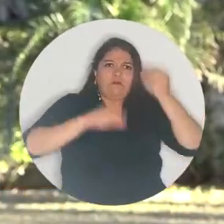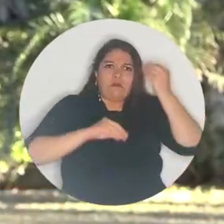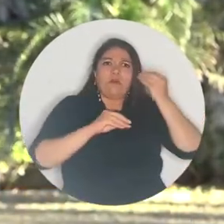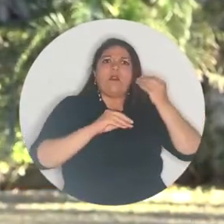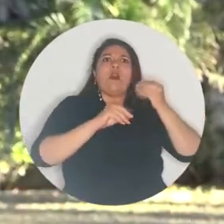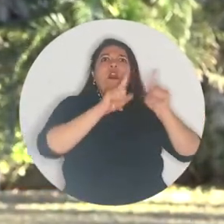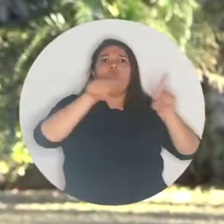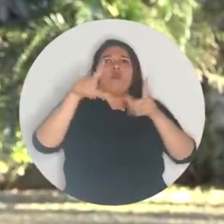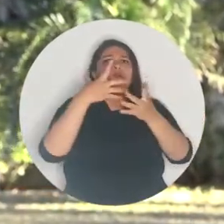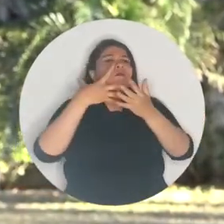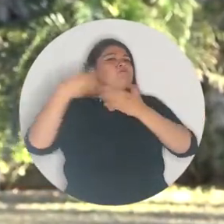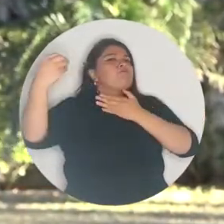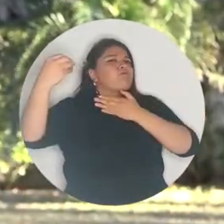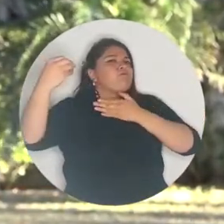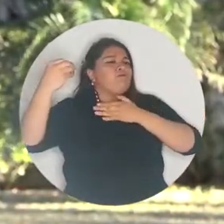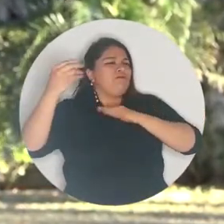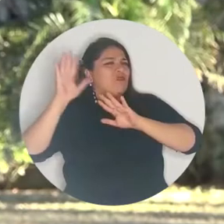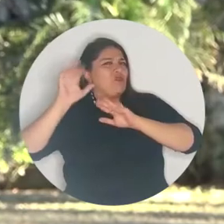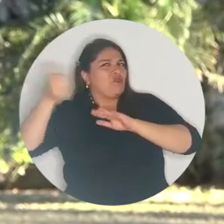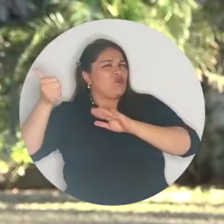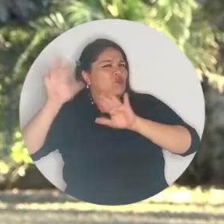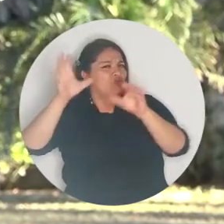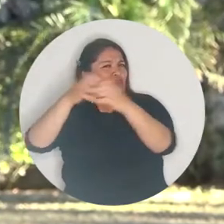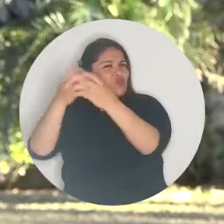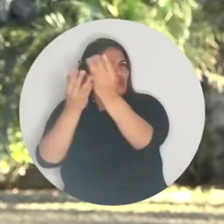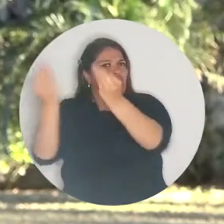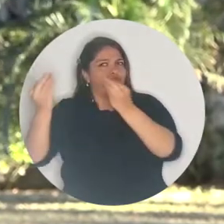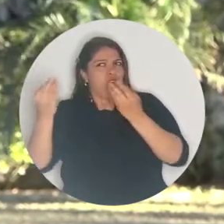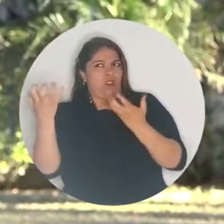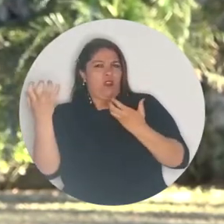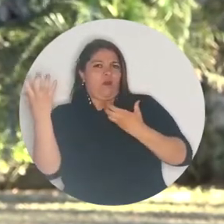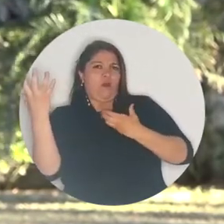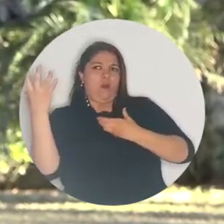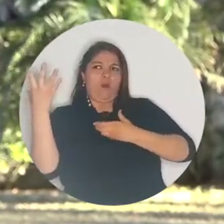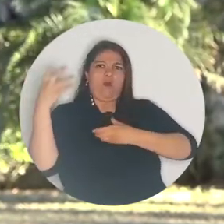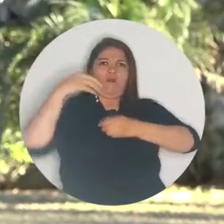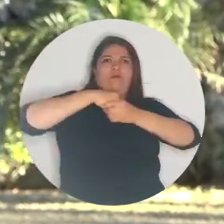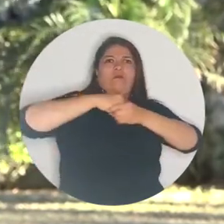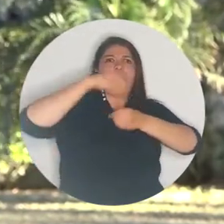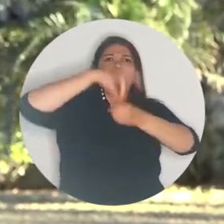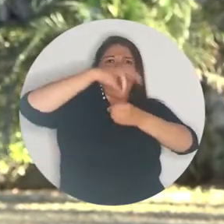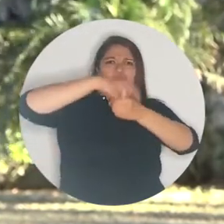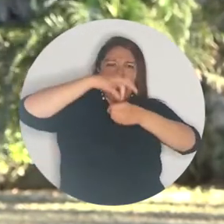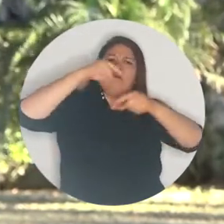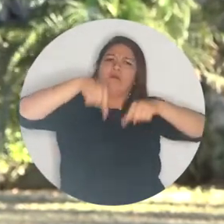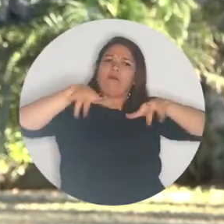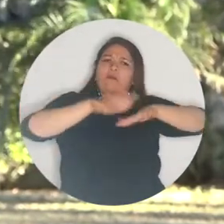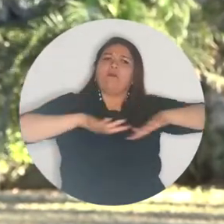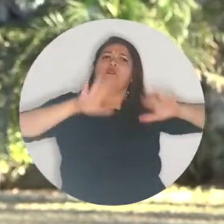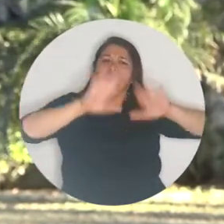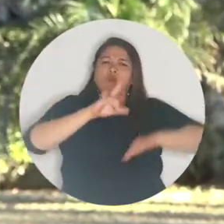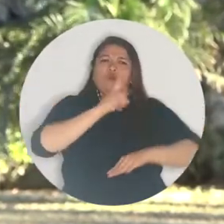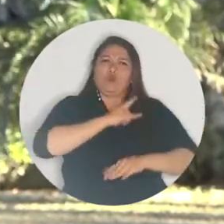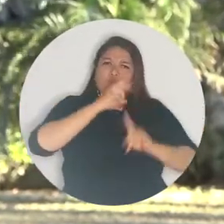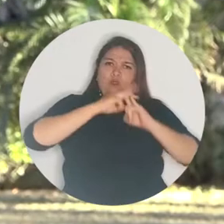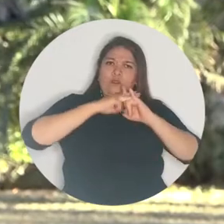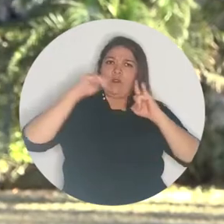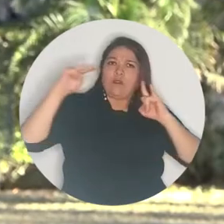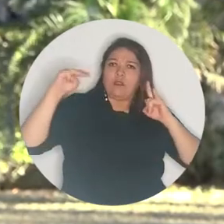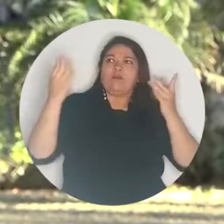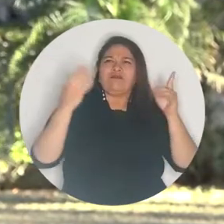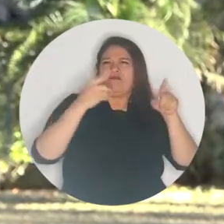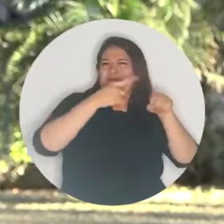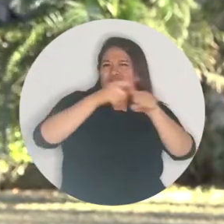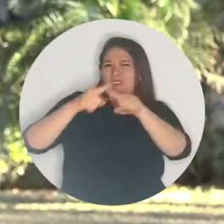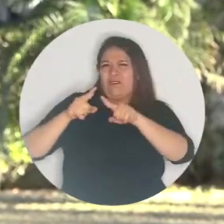ya que entes externos quieren involucrarse en los procesos electorales que se viven en la universidad, ya sea